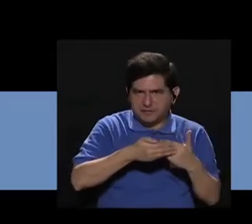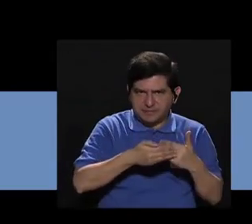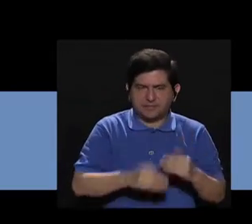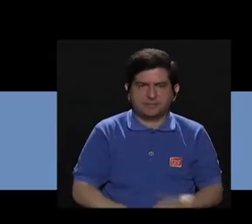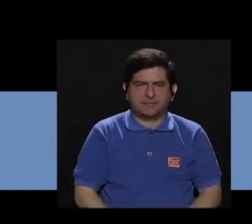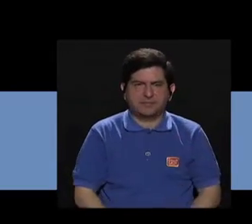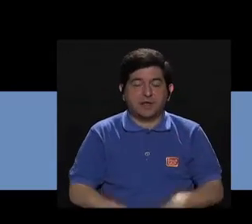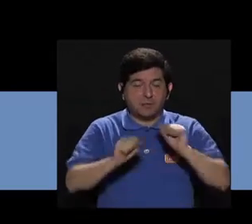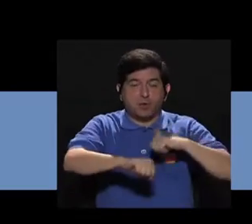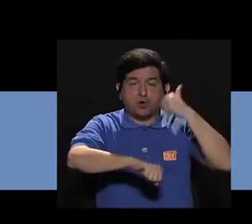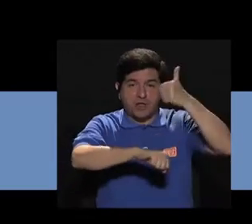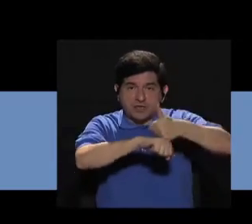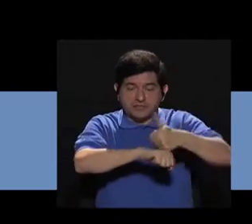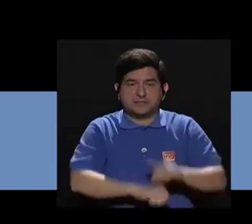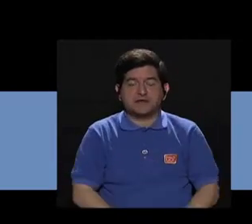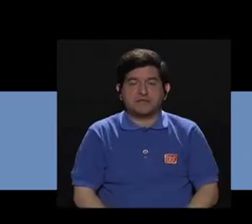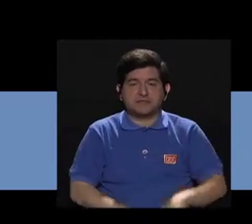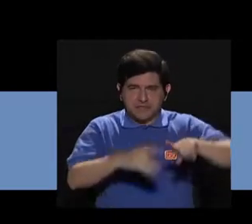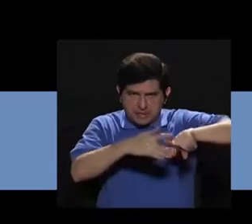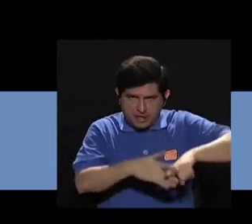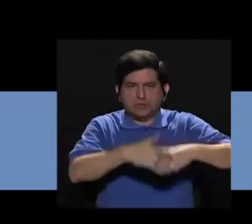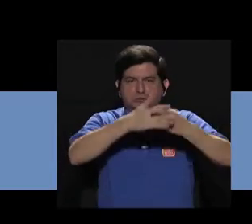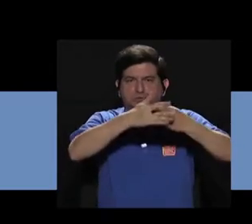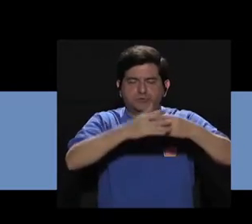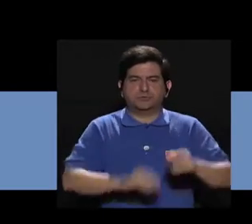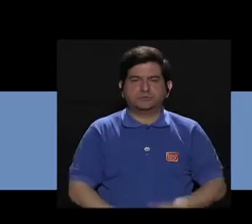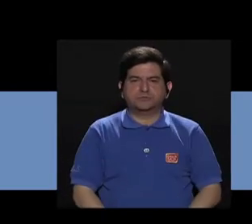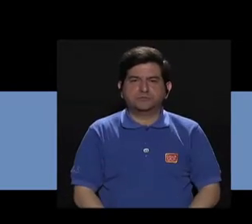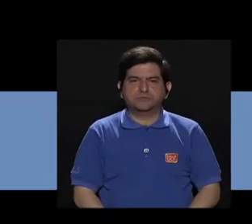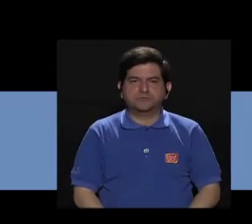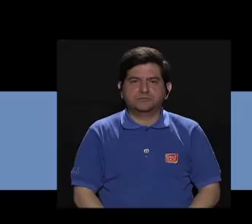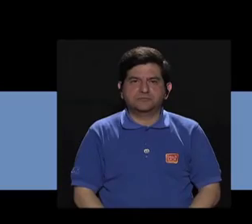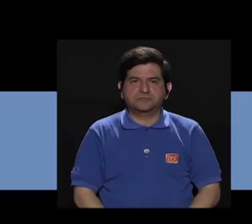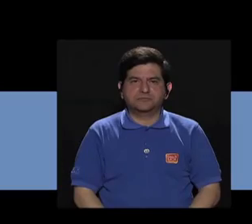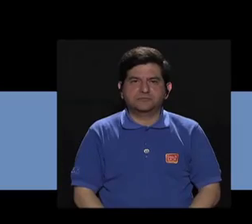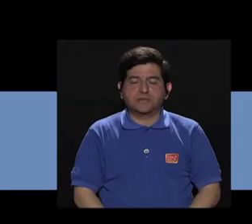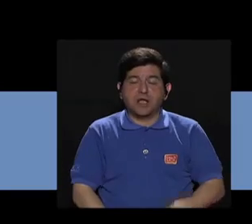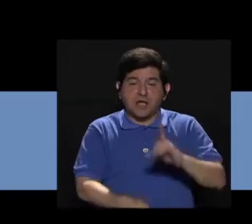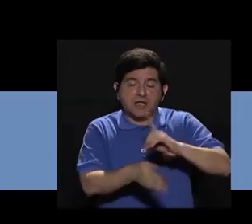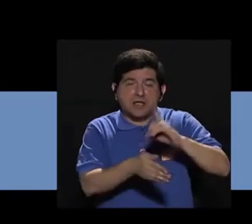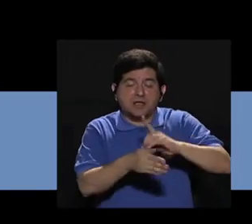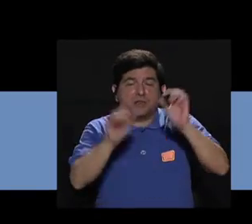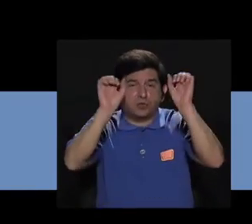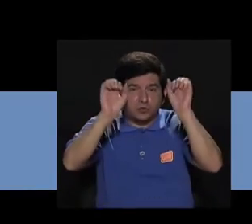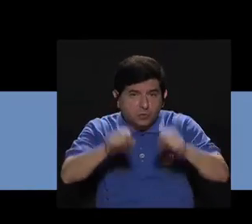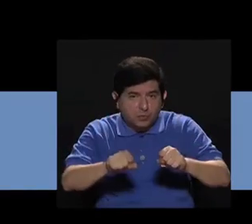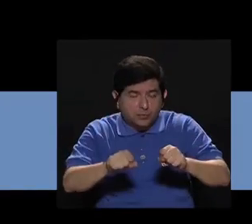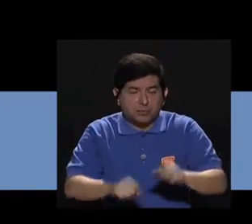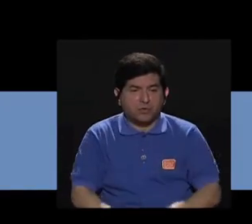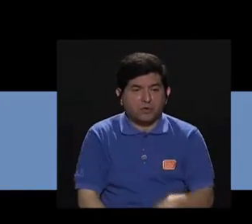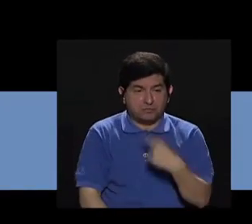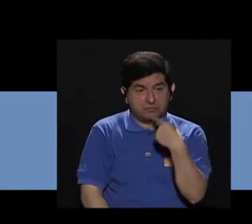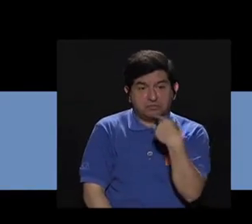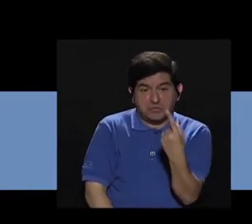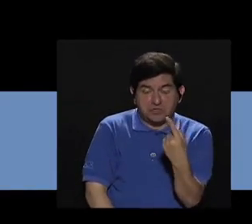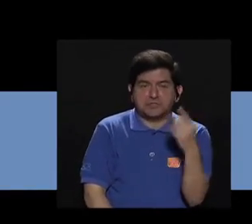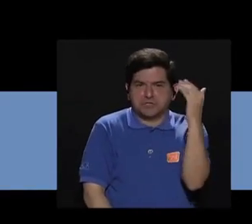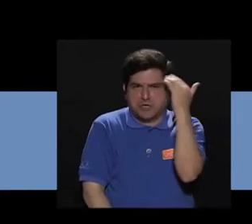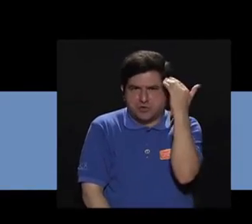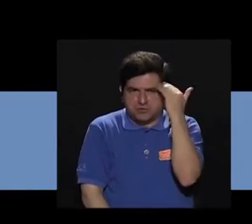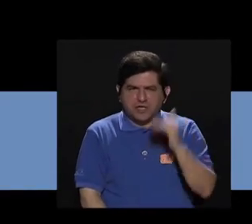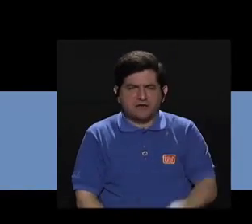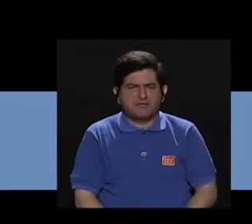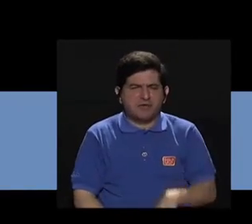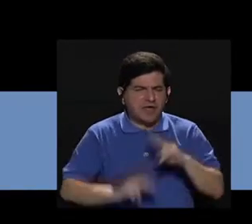al médico para establecer un punto de partida y el médico pueda decir